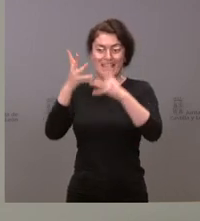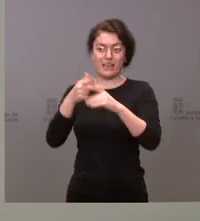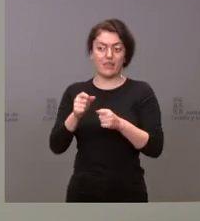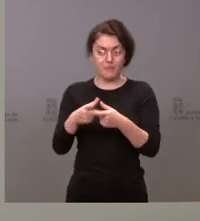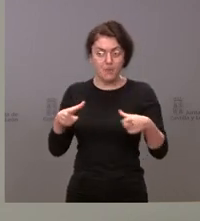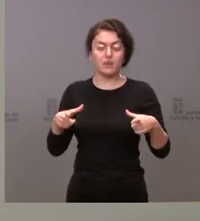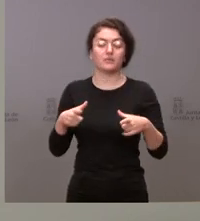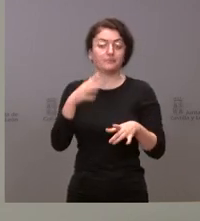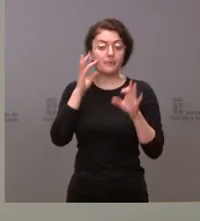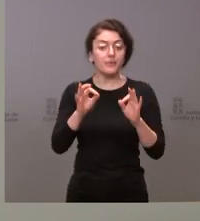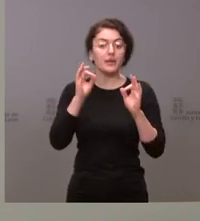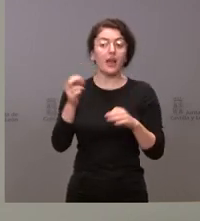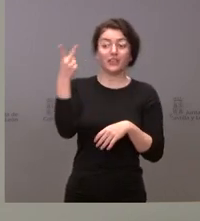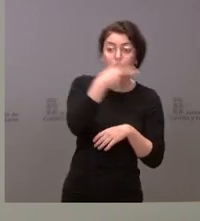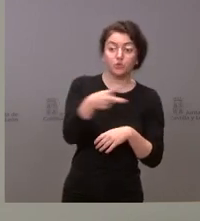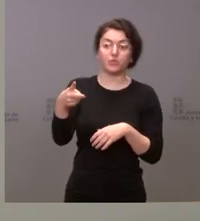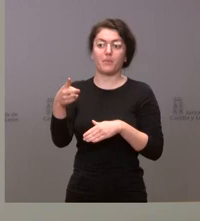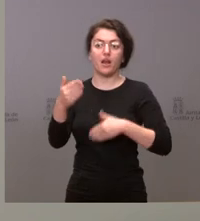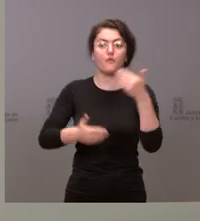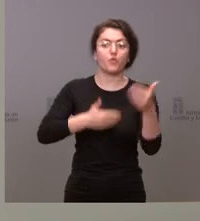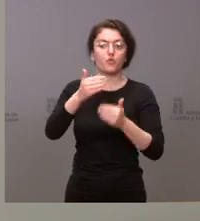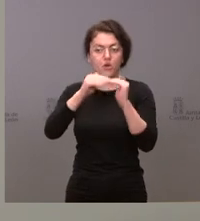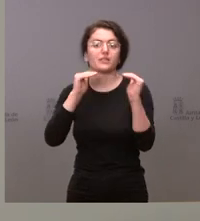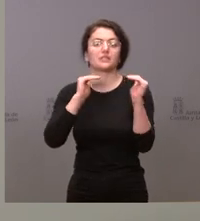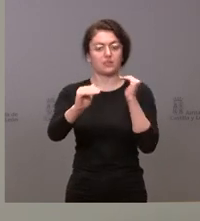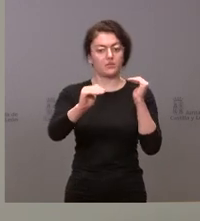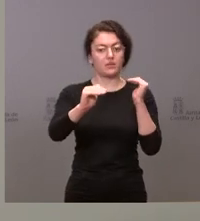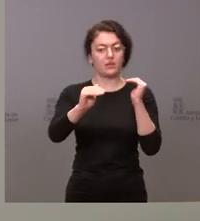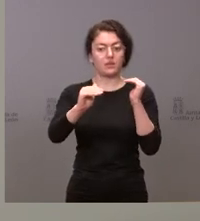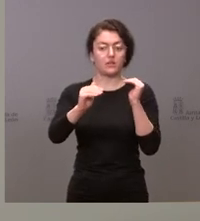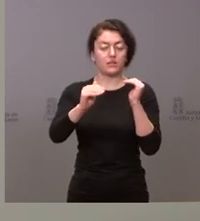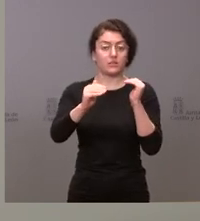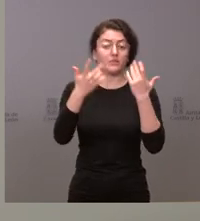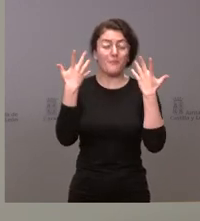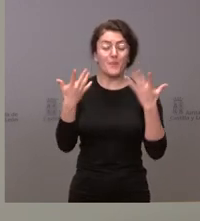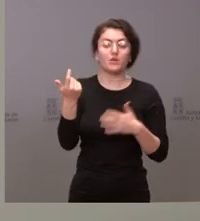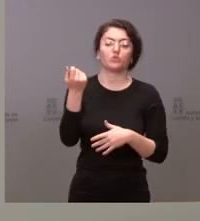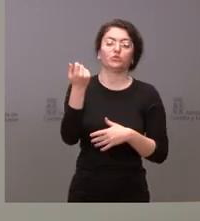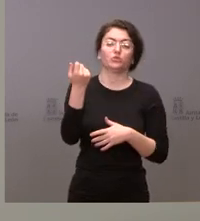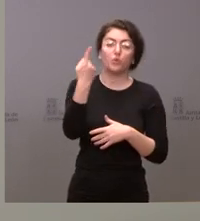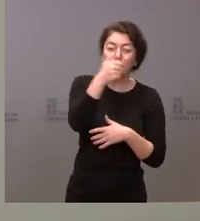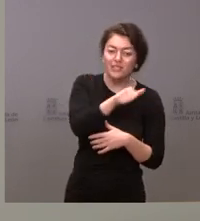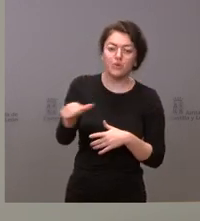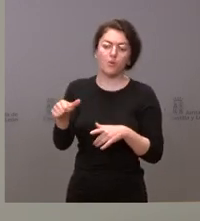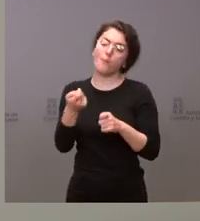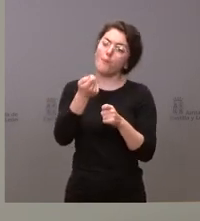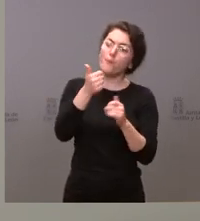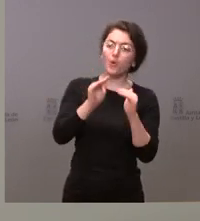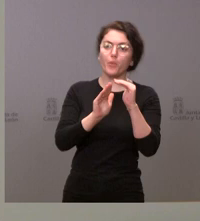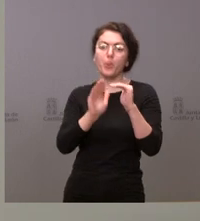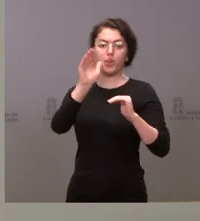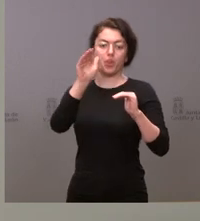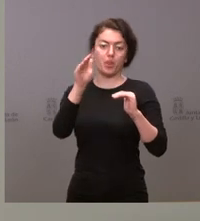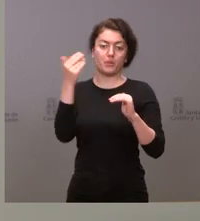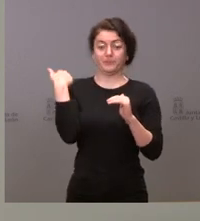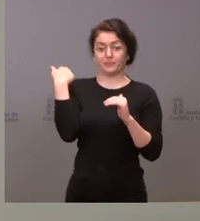verdad que la evolución a 14 días prácticamente es estable, con una disminución, pero en los últimos siete días ha habido un pequeño repunte, como les digo, desde los